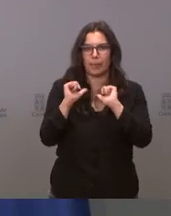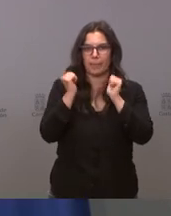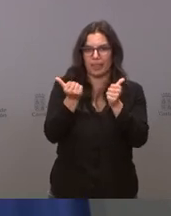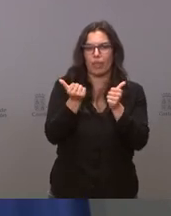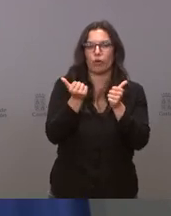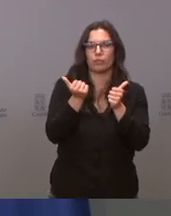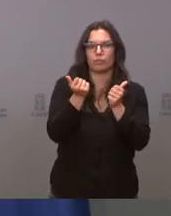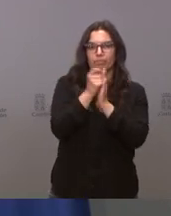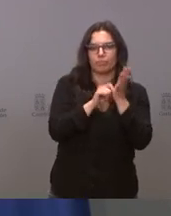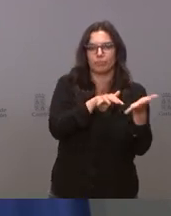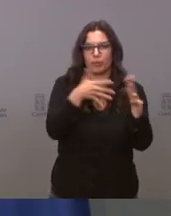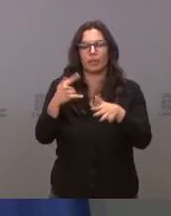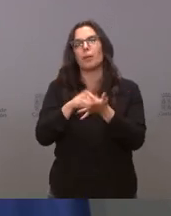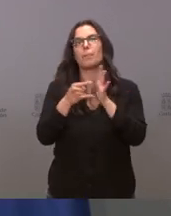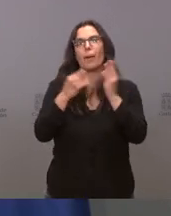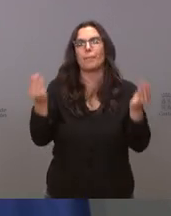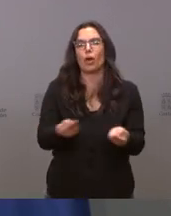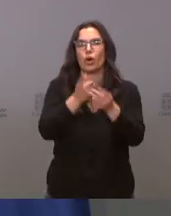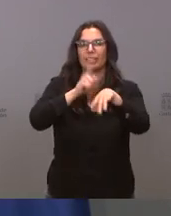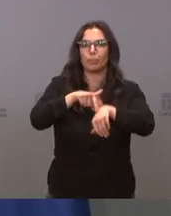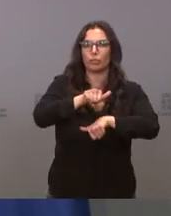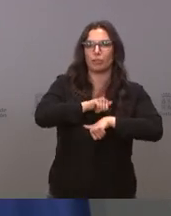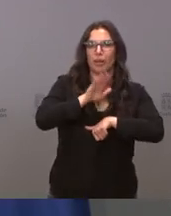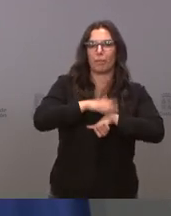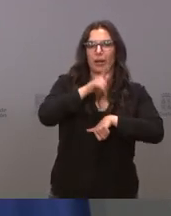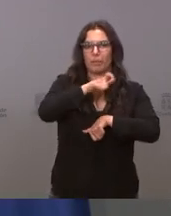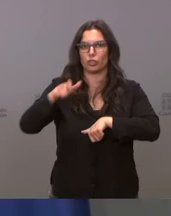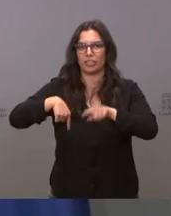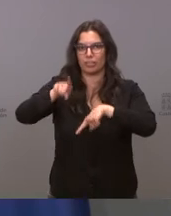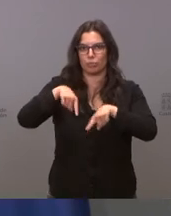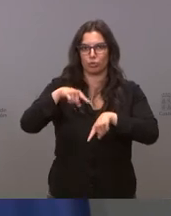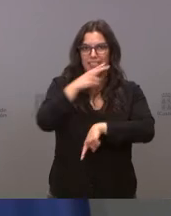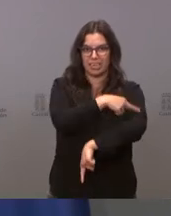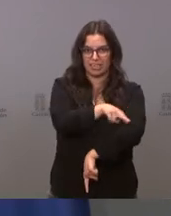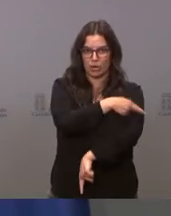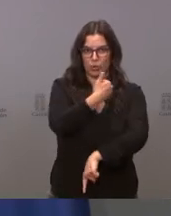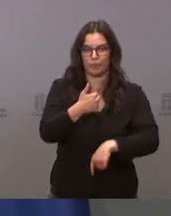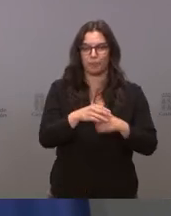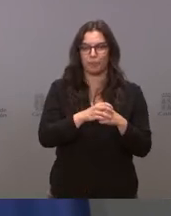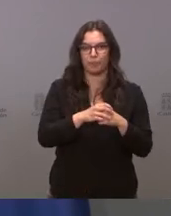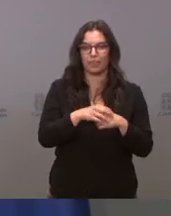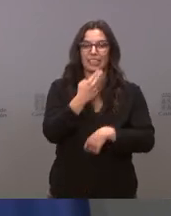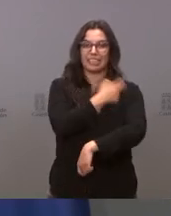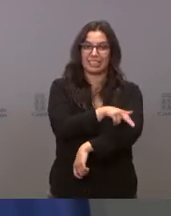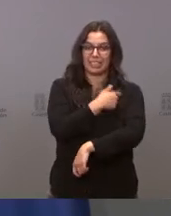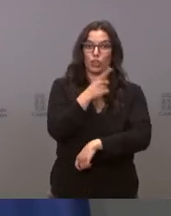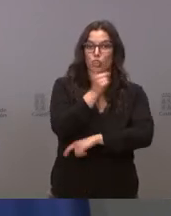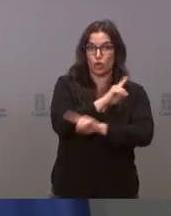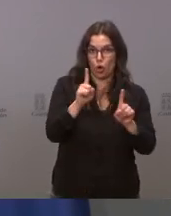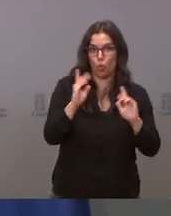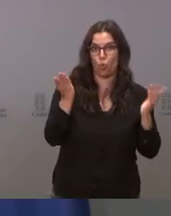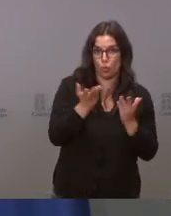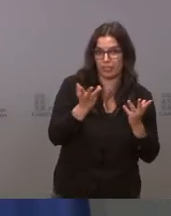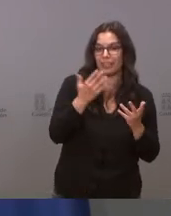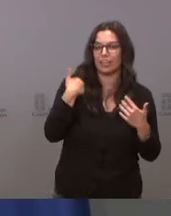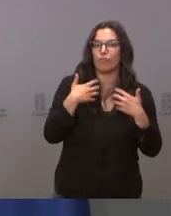implementar se llama el plan de mejora de tiempos de espera para pacientes en transporte sanitario no urgente que está funcionando y en estos